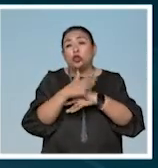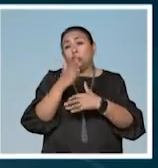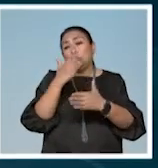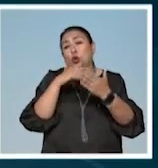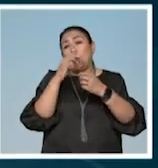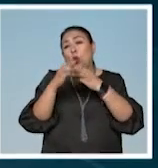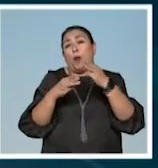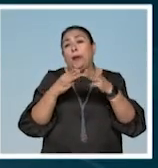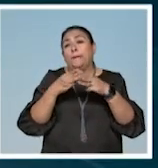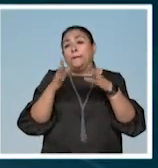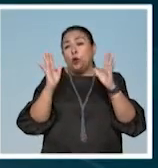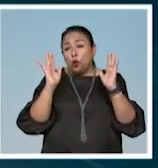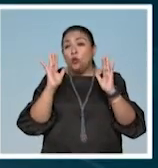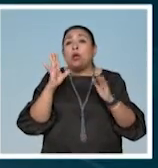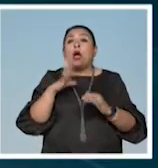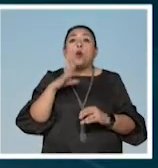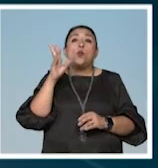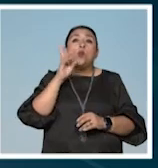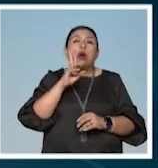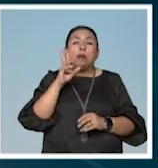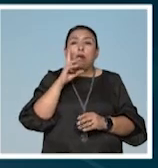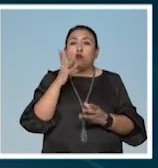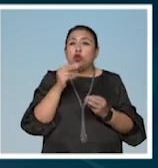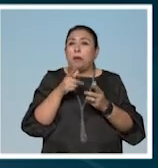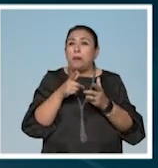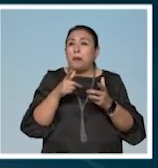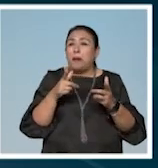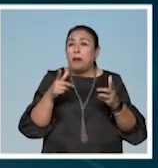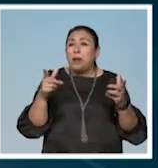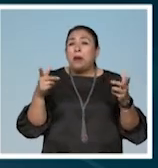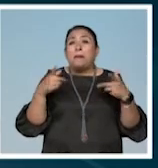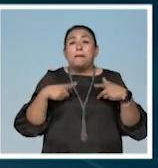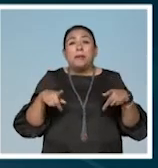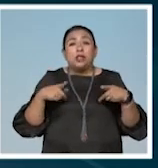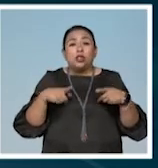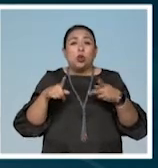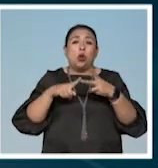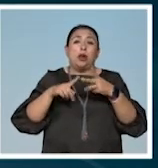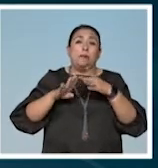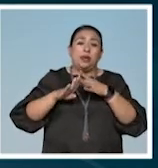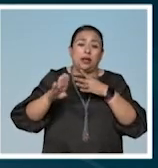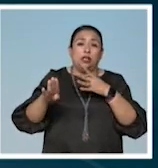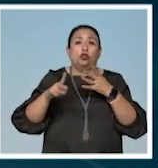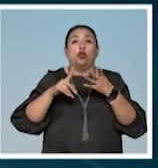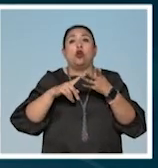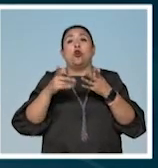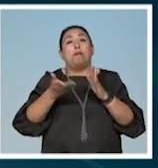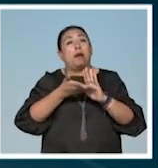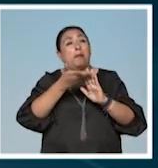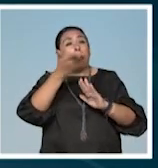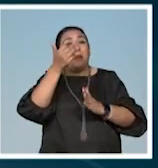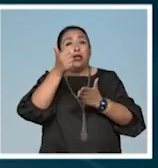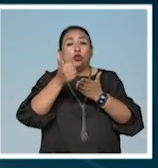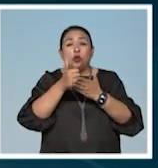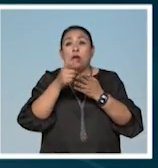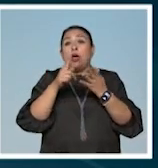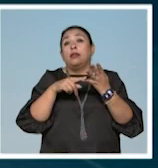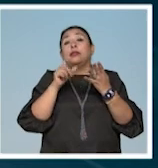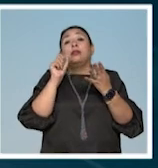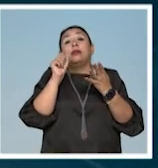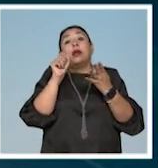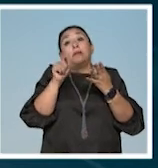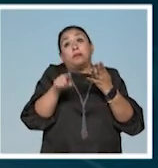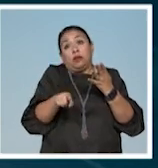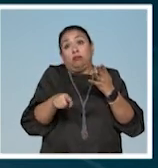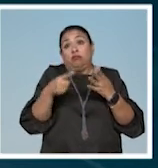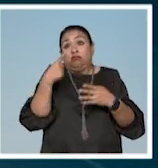todo el mundo, las que experimentan incremento de sus poblaciones, migración, aumento de urbanización y que, por otra parte,